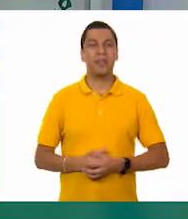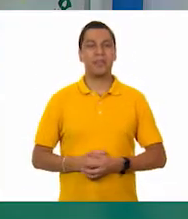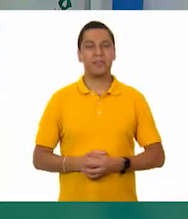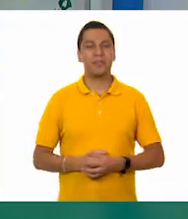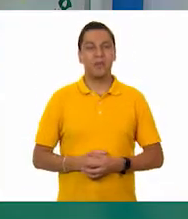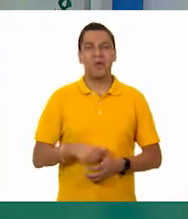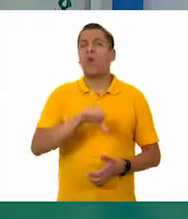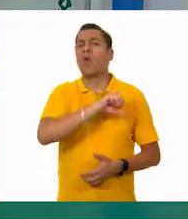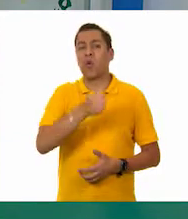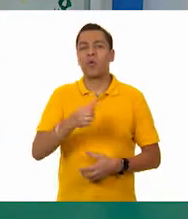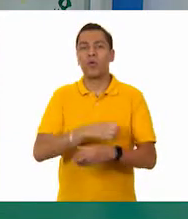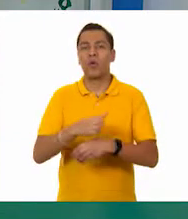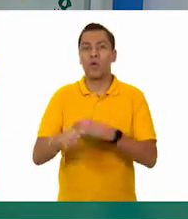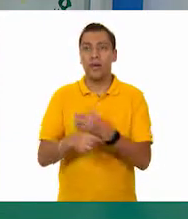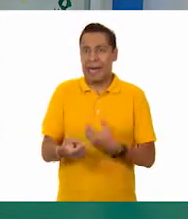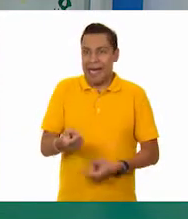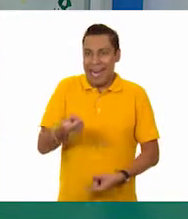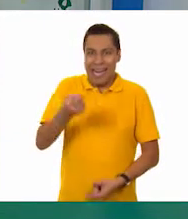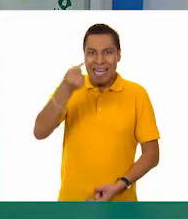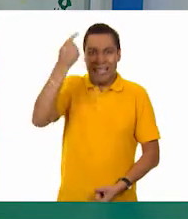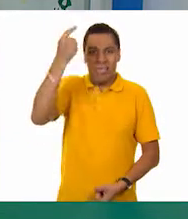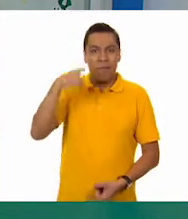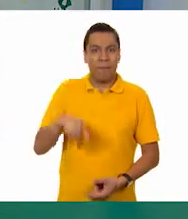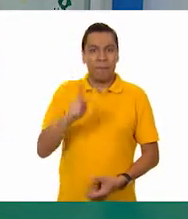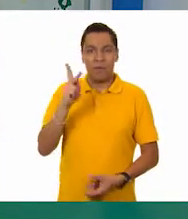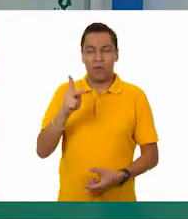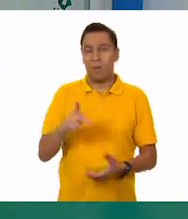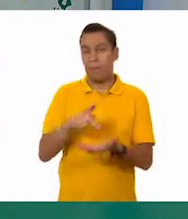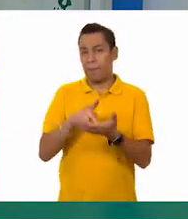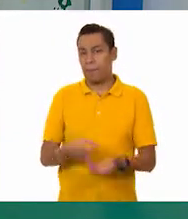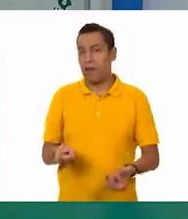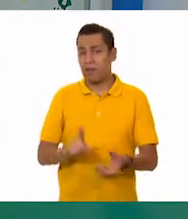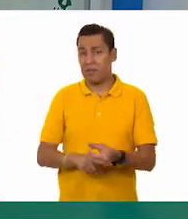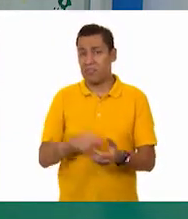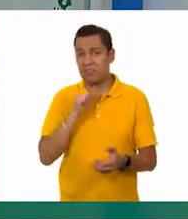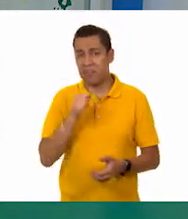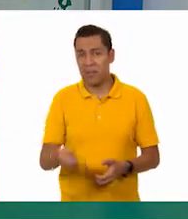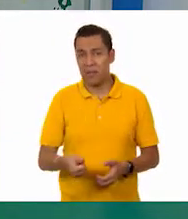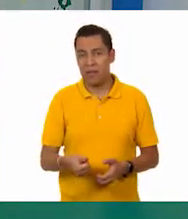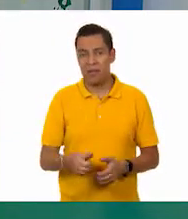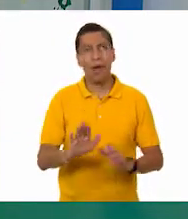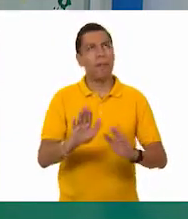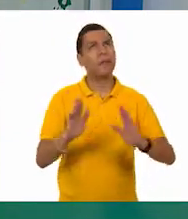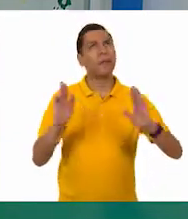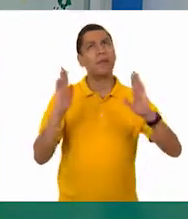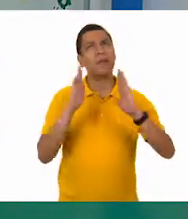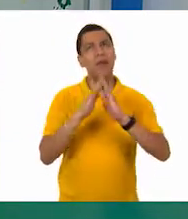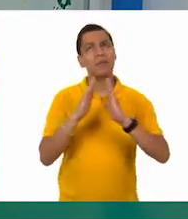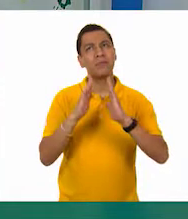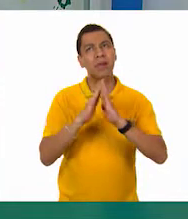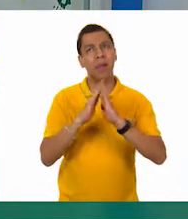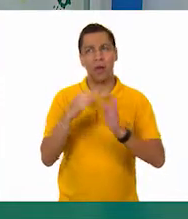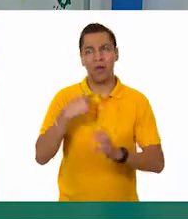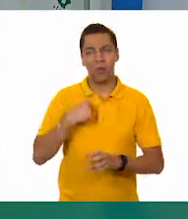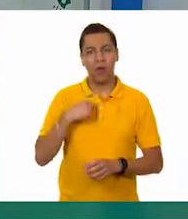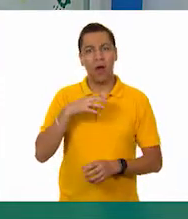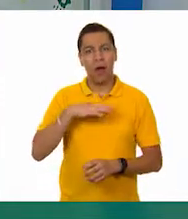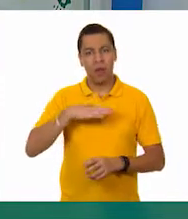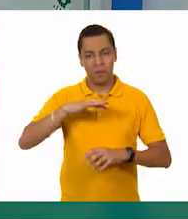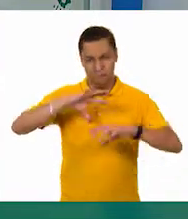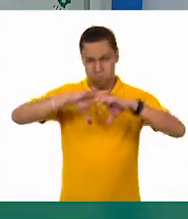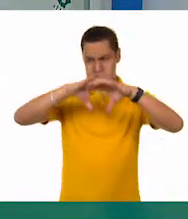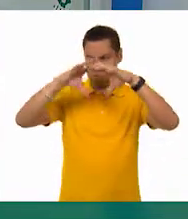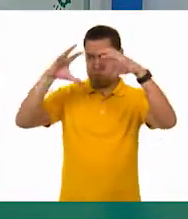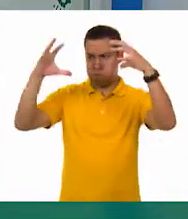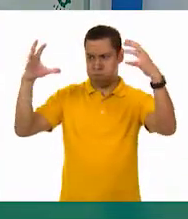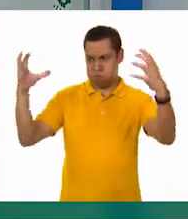Ah... Ya sé, ya sé. sí, sí. A ver, a ver. En casa tengo una pelota, pues, muy grande